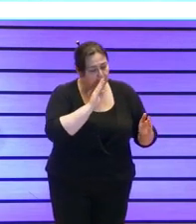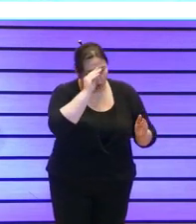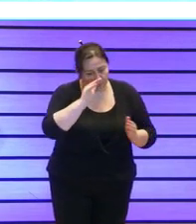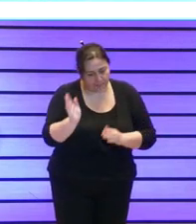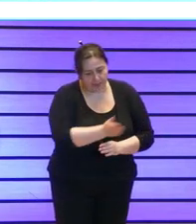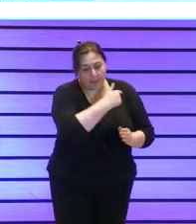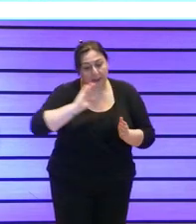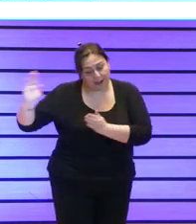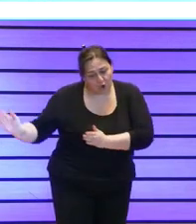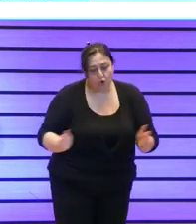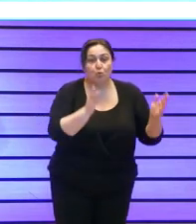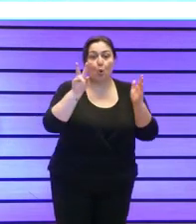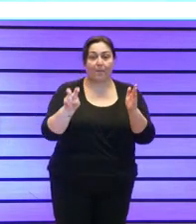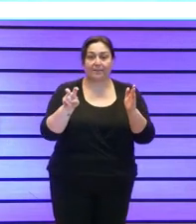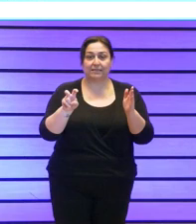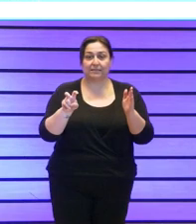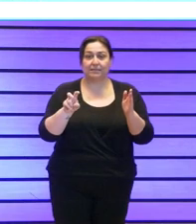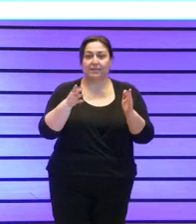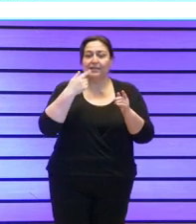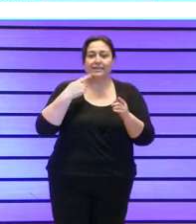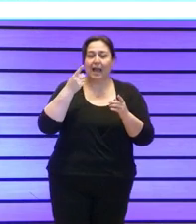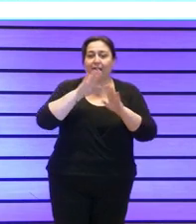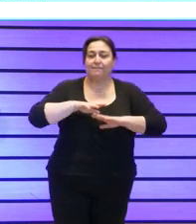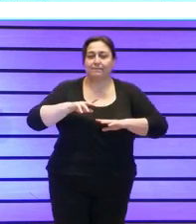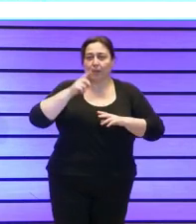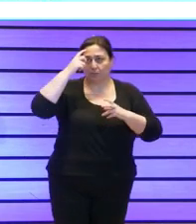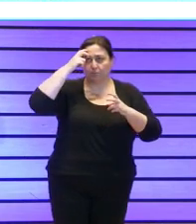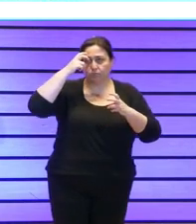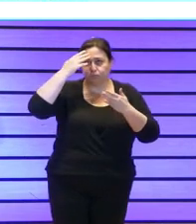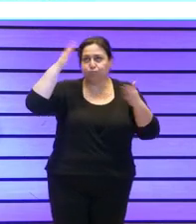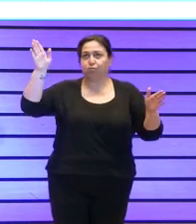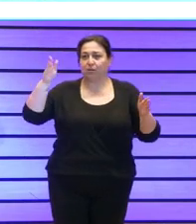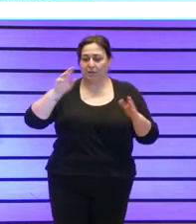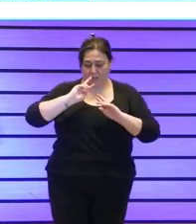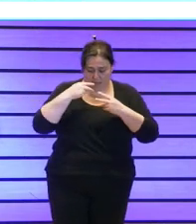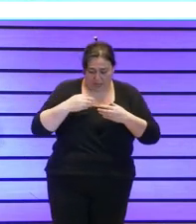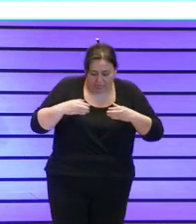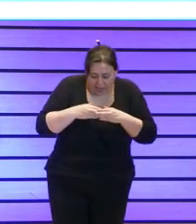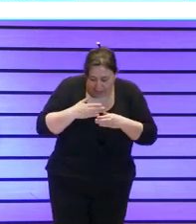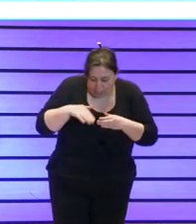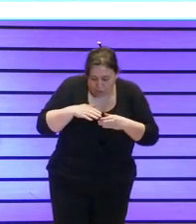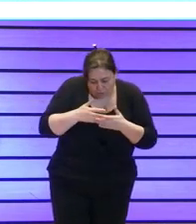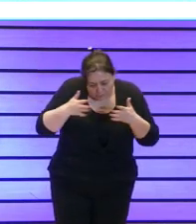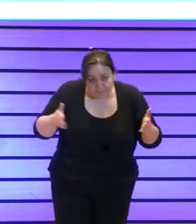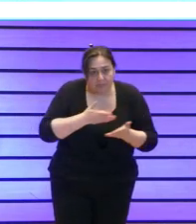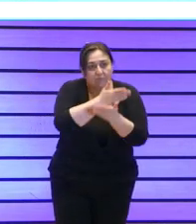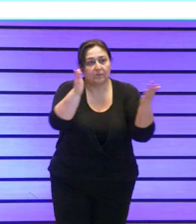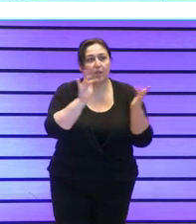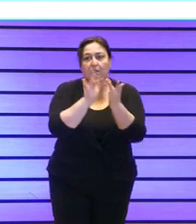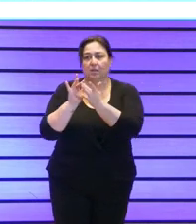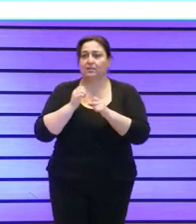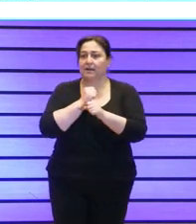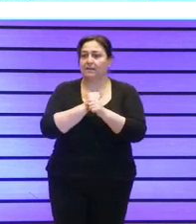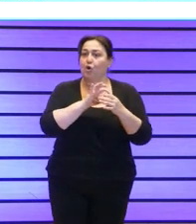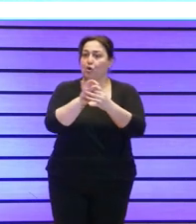y por supuesto salir de la endogamia y hacer cosas con otros en alianza con otros entonces hacia